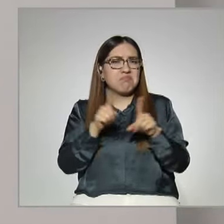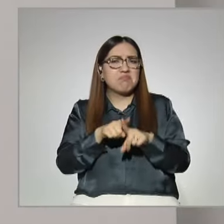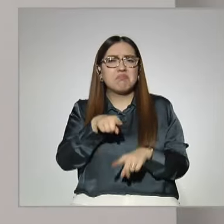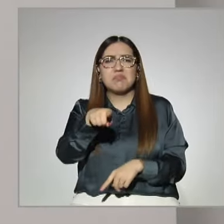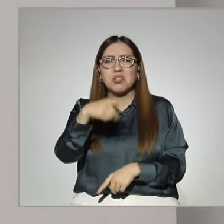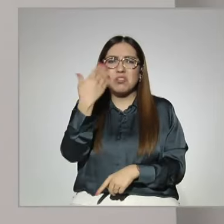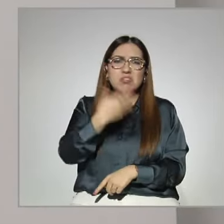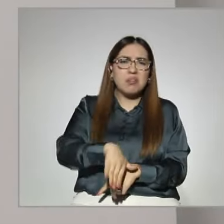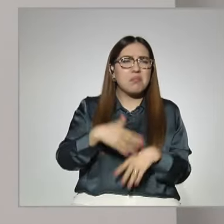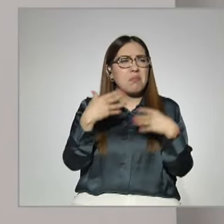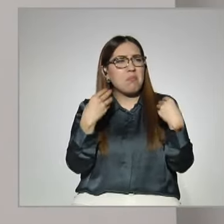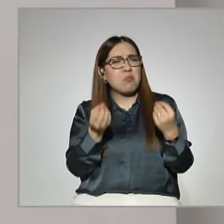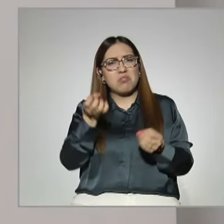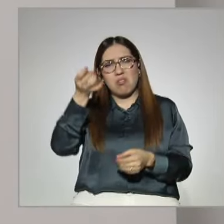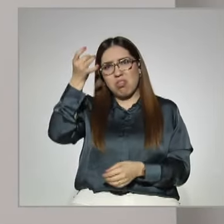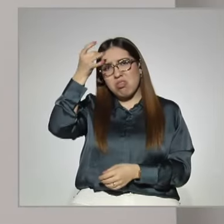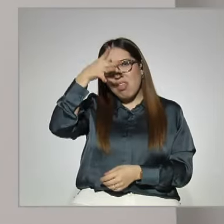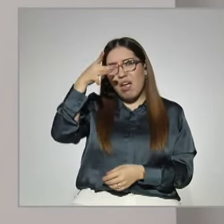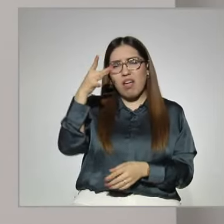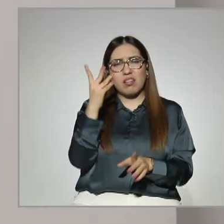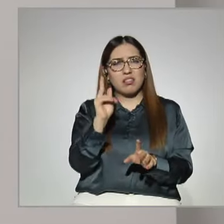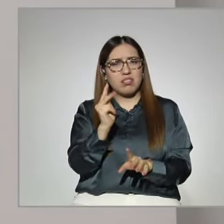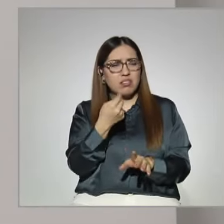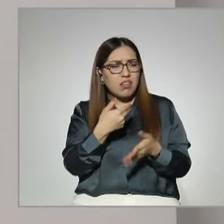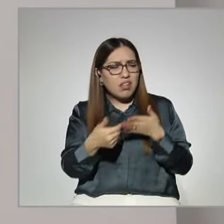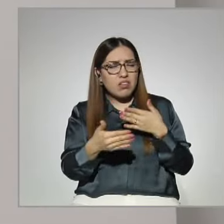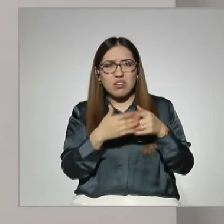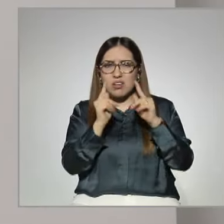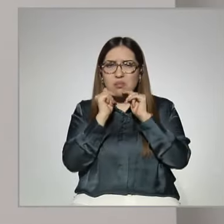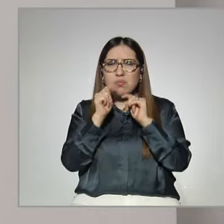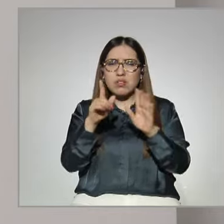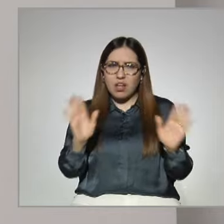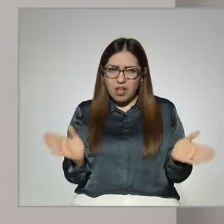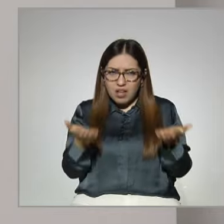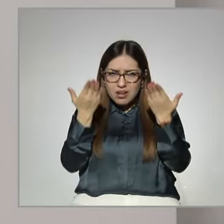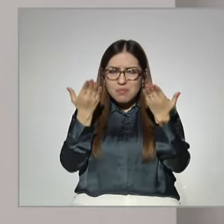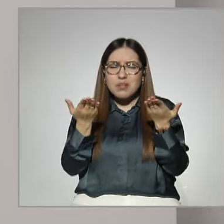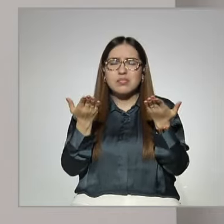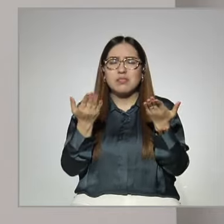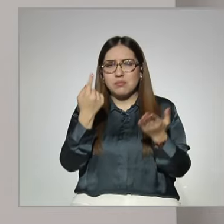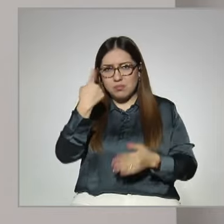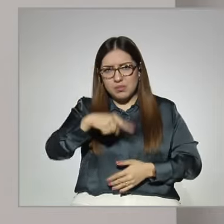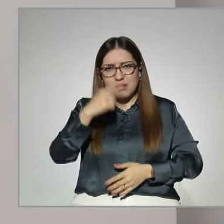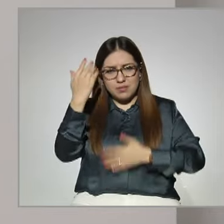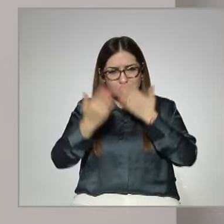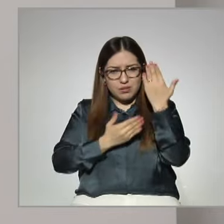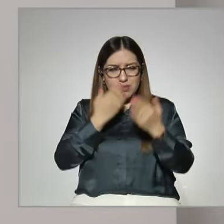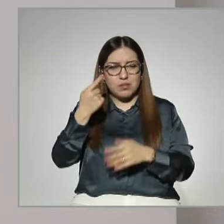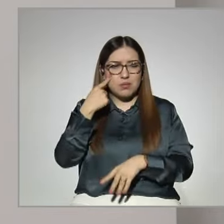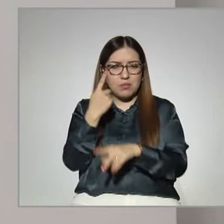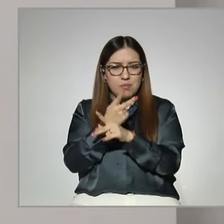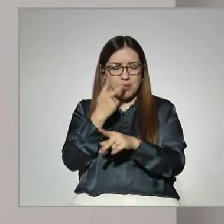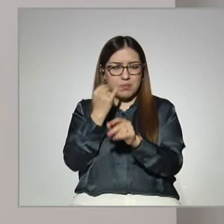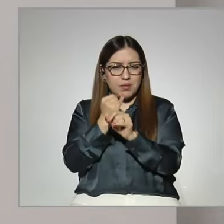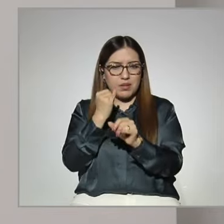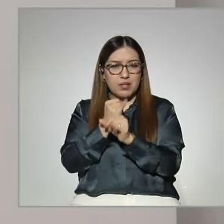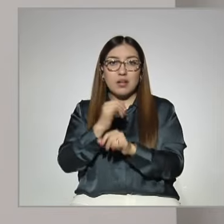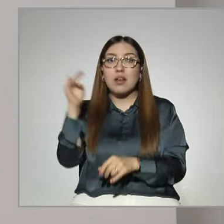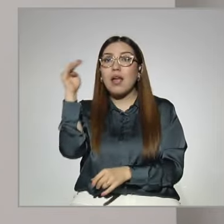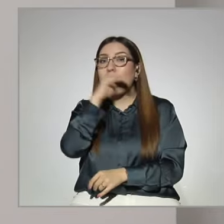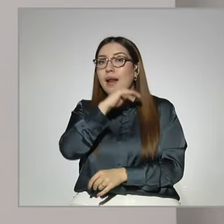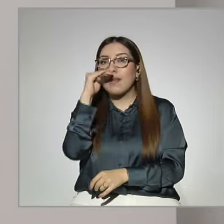saben mucho o poco de tecnología, lo van a aprender. Anímense a estudiar y me gustaría decir también que prepa en línea es completamente